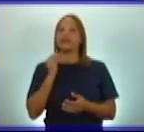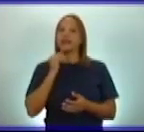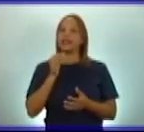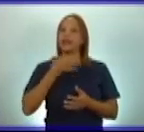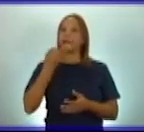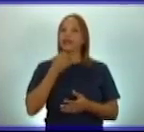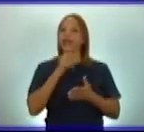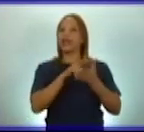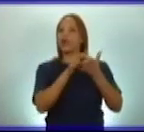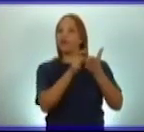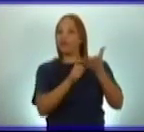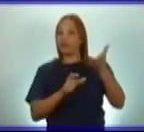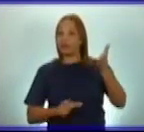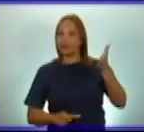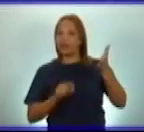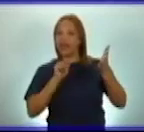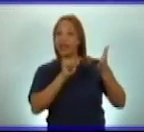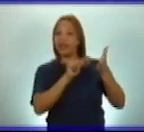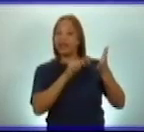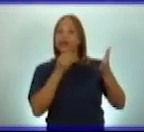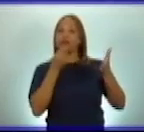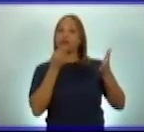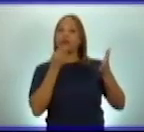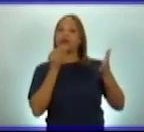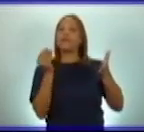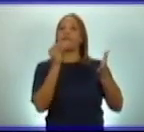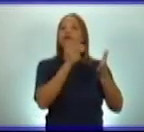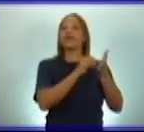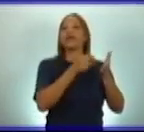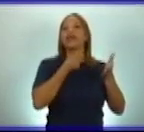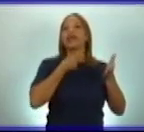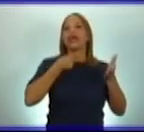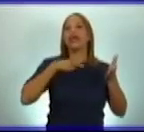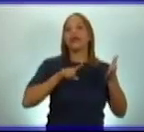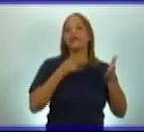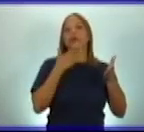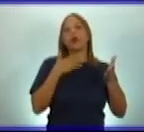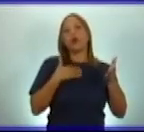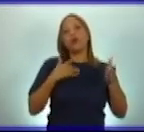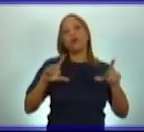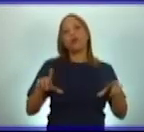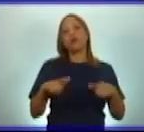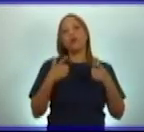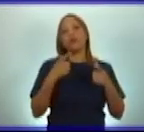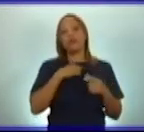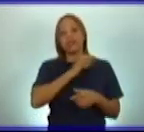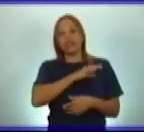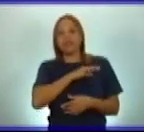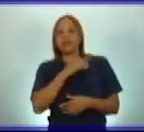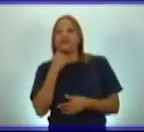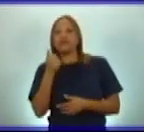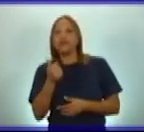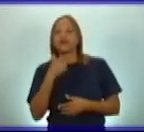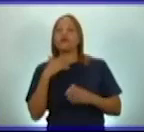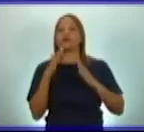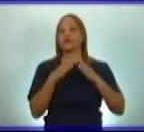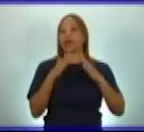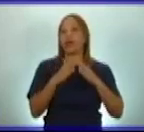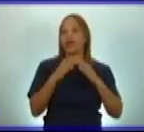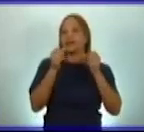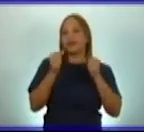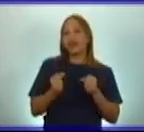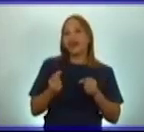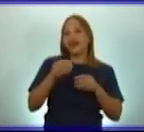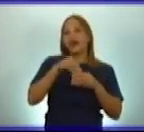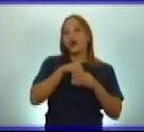sencillos, podrás ejemplificar cómo se cumplen estos sentimientos en tu hogar o